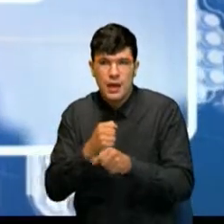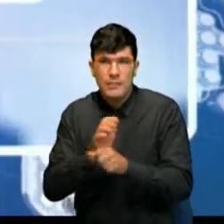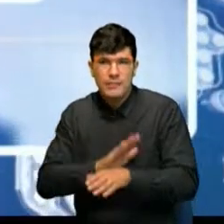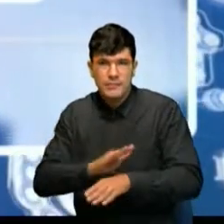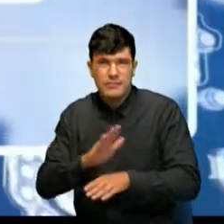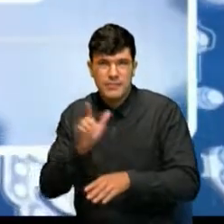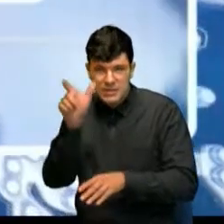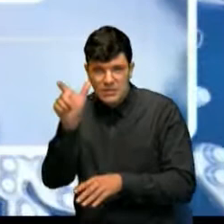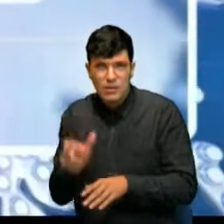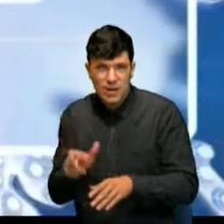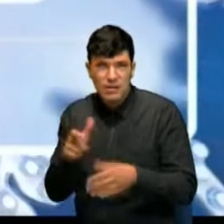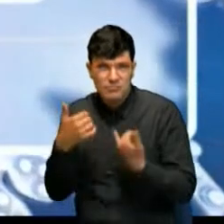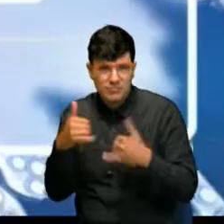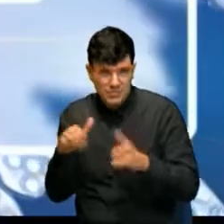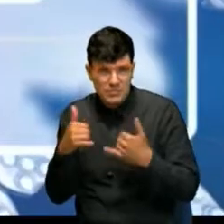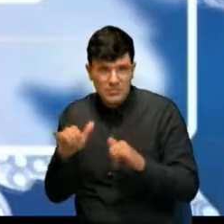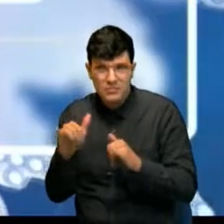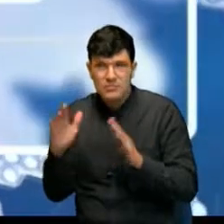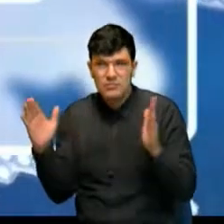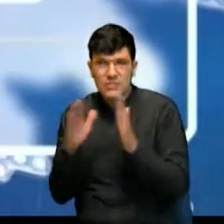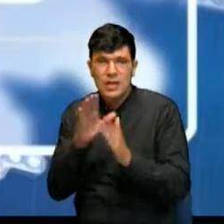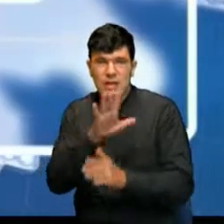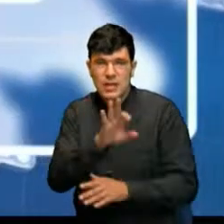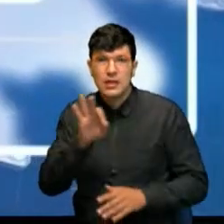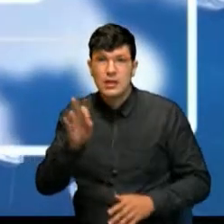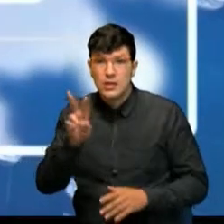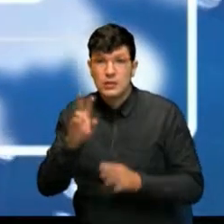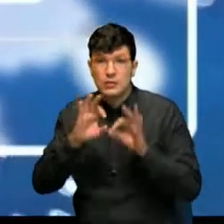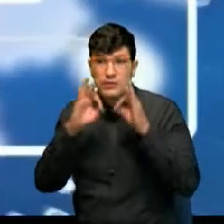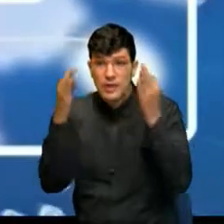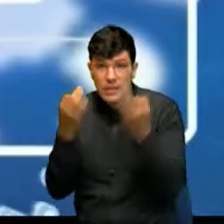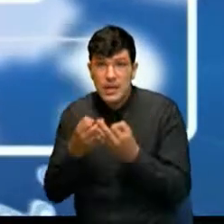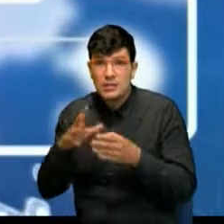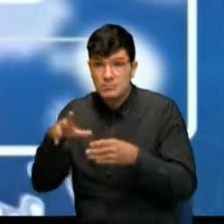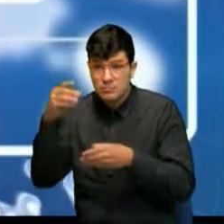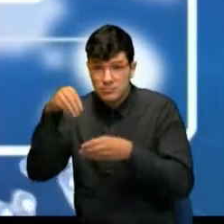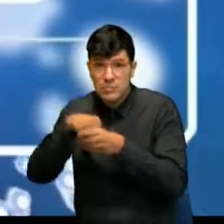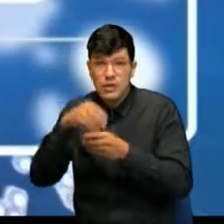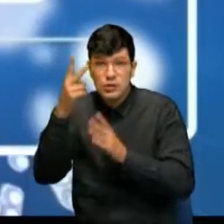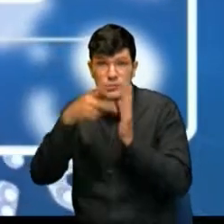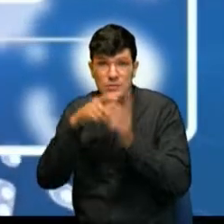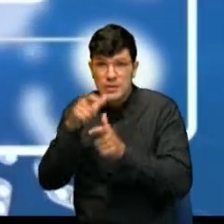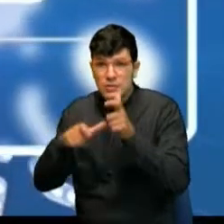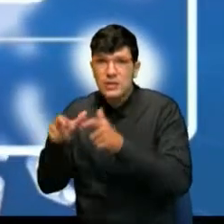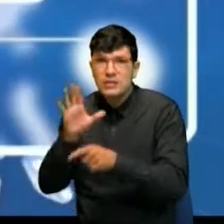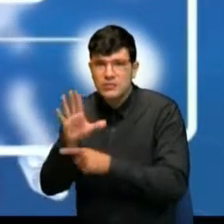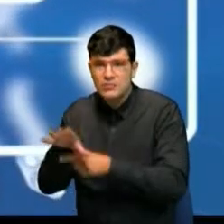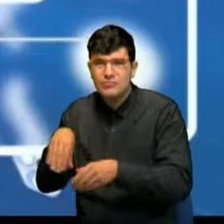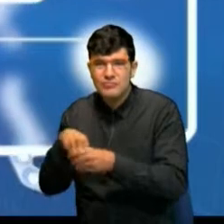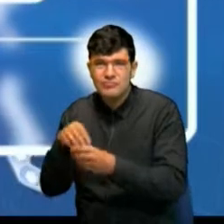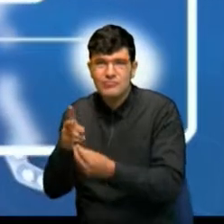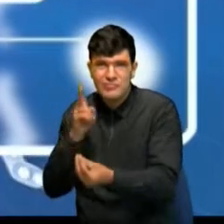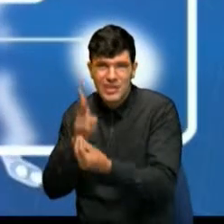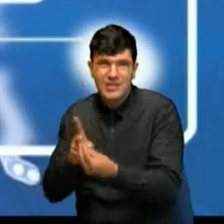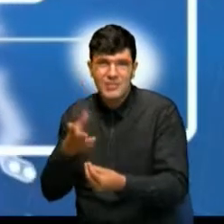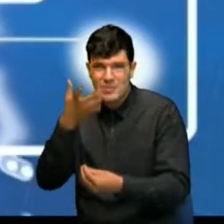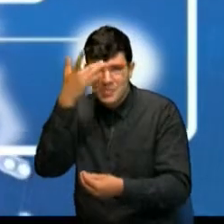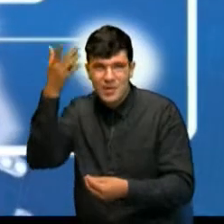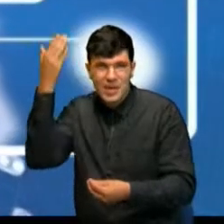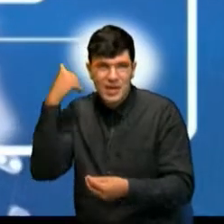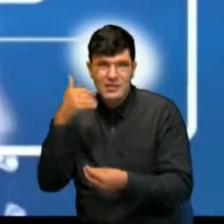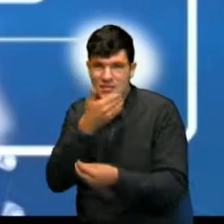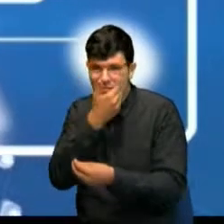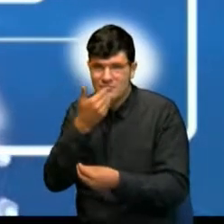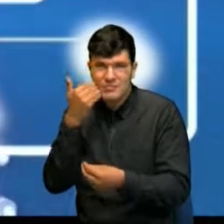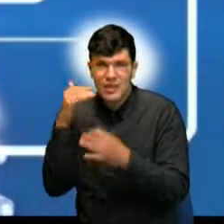llegó 538 familias, más de 2.000 personas que estaban ahí incluidas como víctimas por desplazamiento forzado.